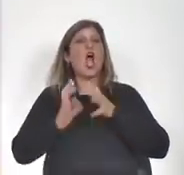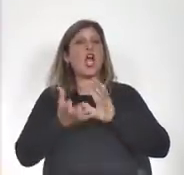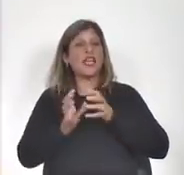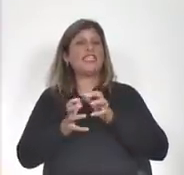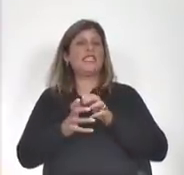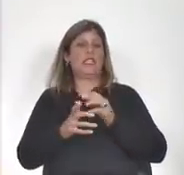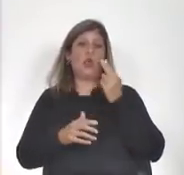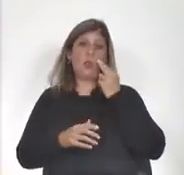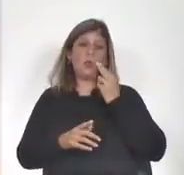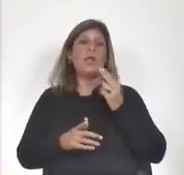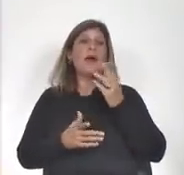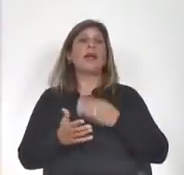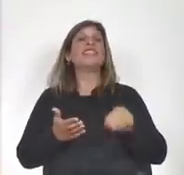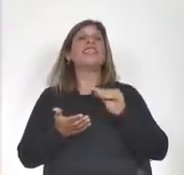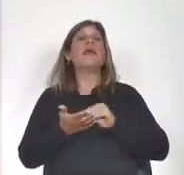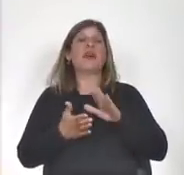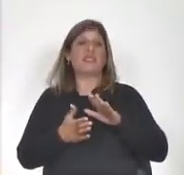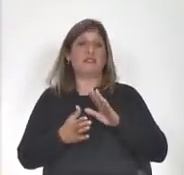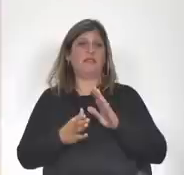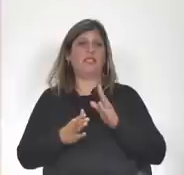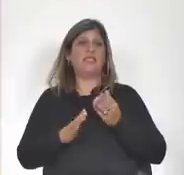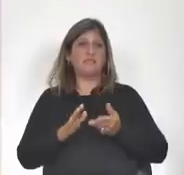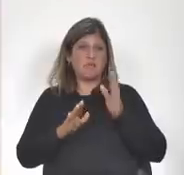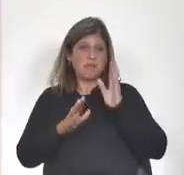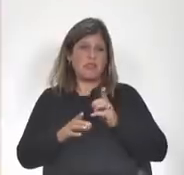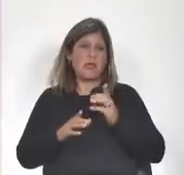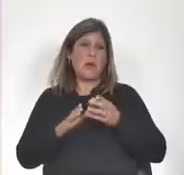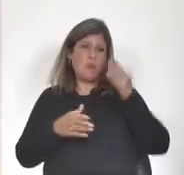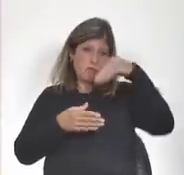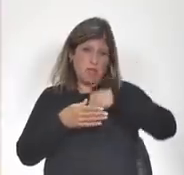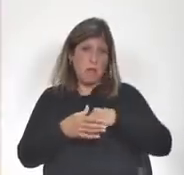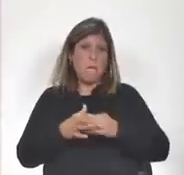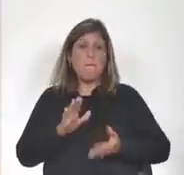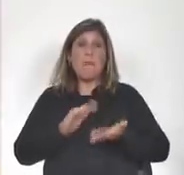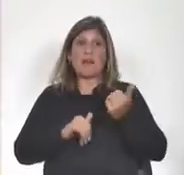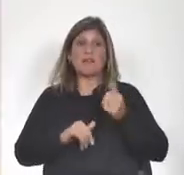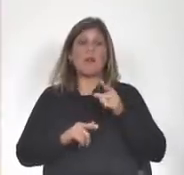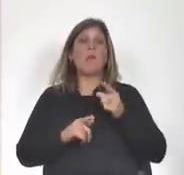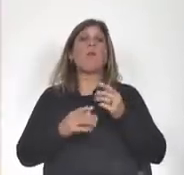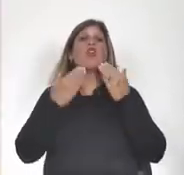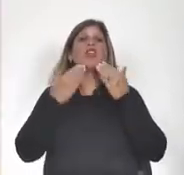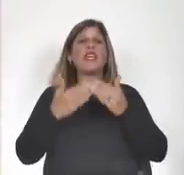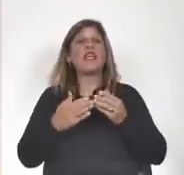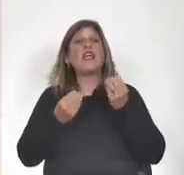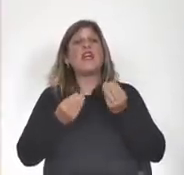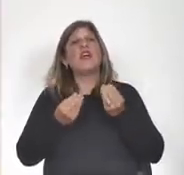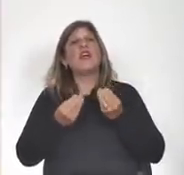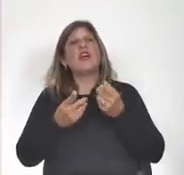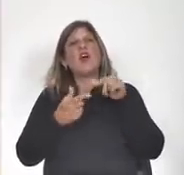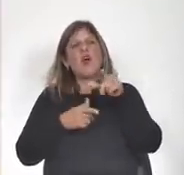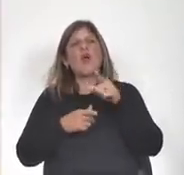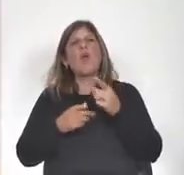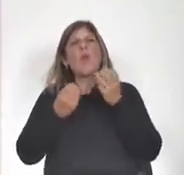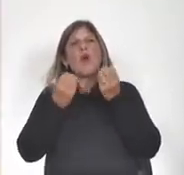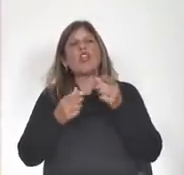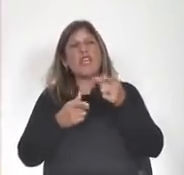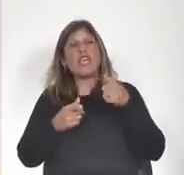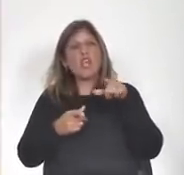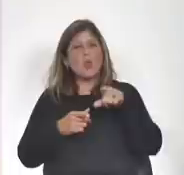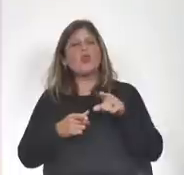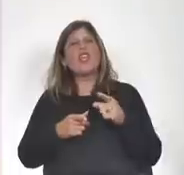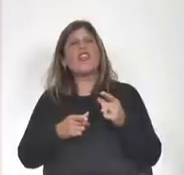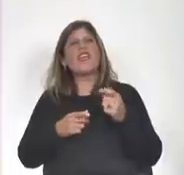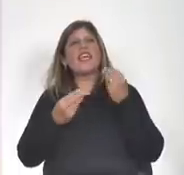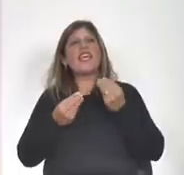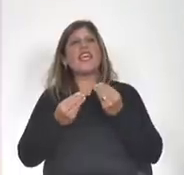con problemas. Es más, cabe más porque la gran pregunta es bajo qué criterios valorativos toman